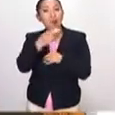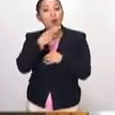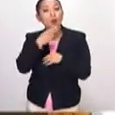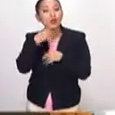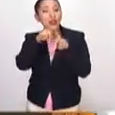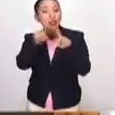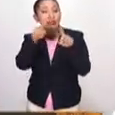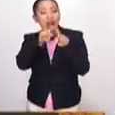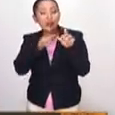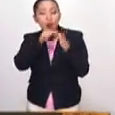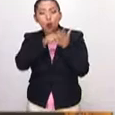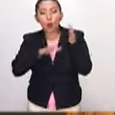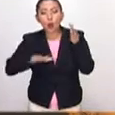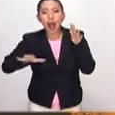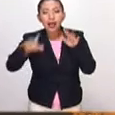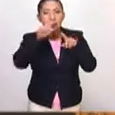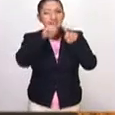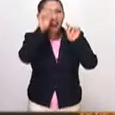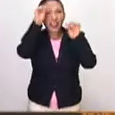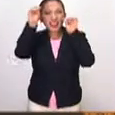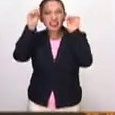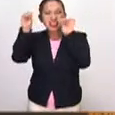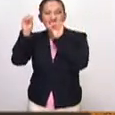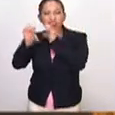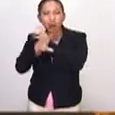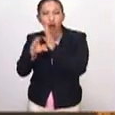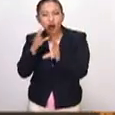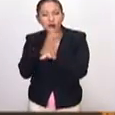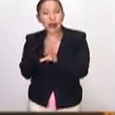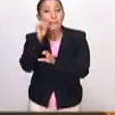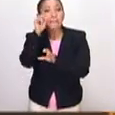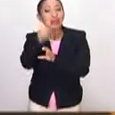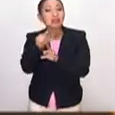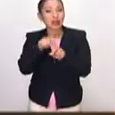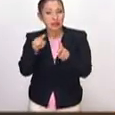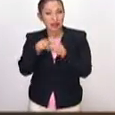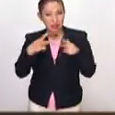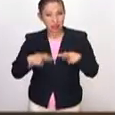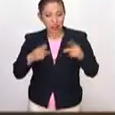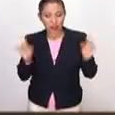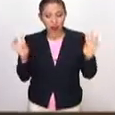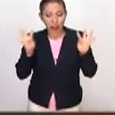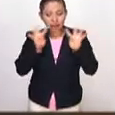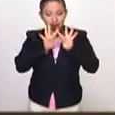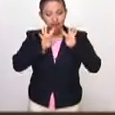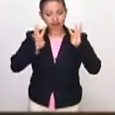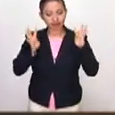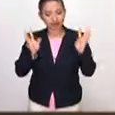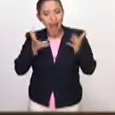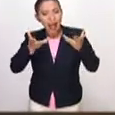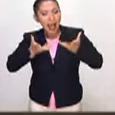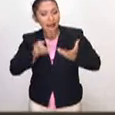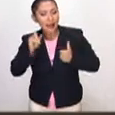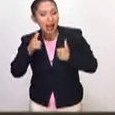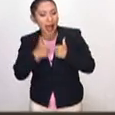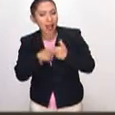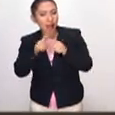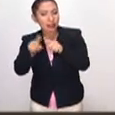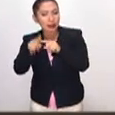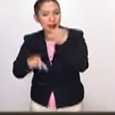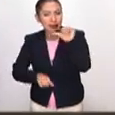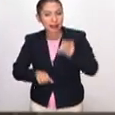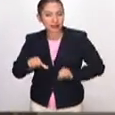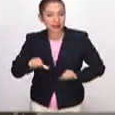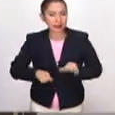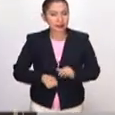uso de todo el espacio con composiciones plurales en las cuales diversos personajes se encuentran realizando múltiples